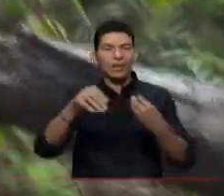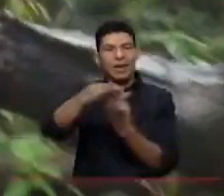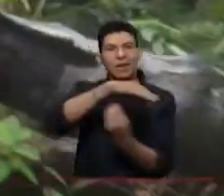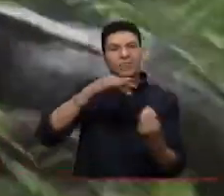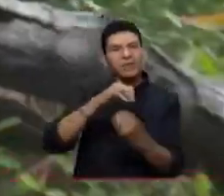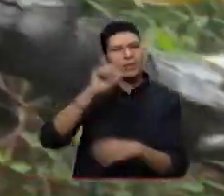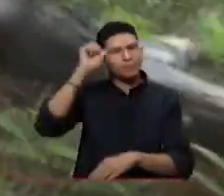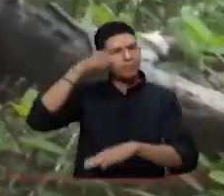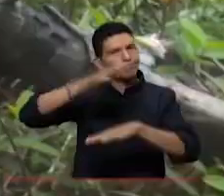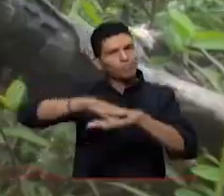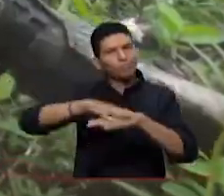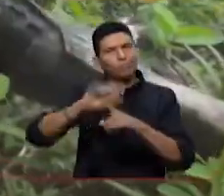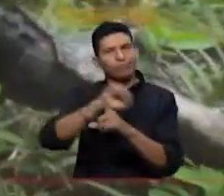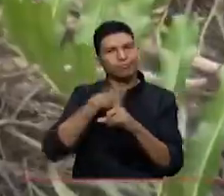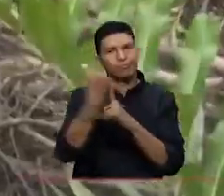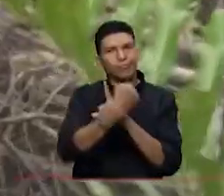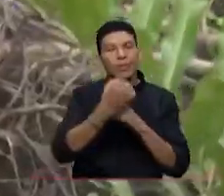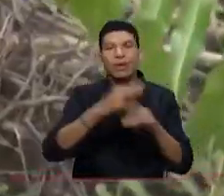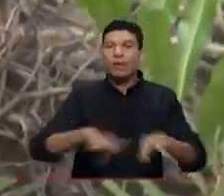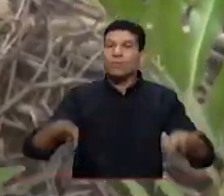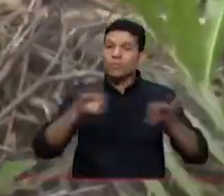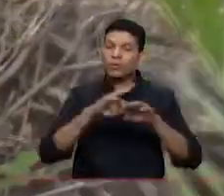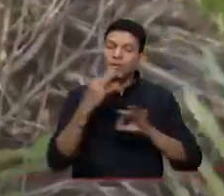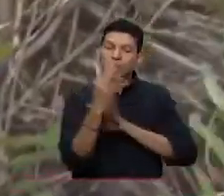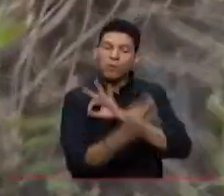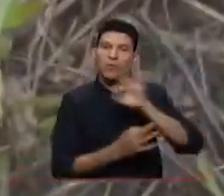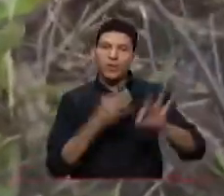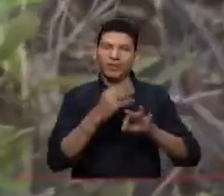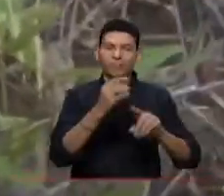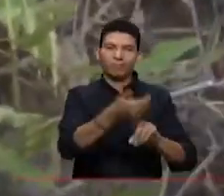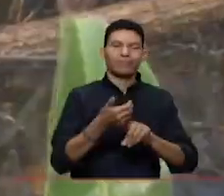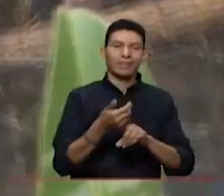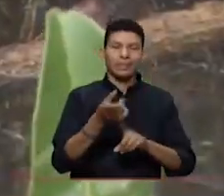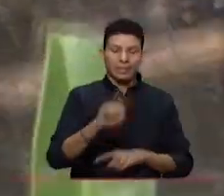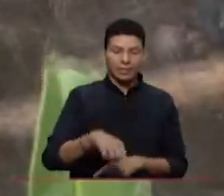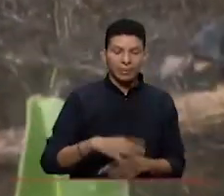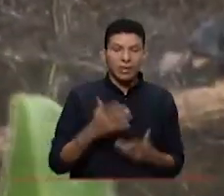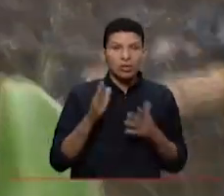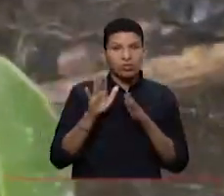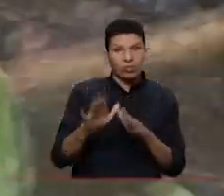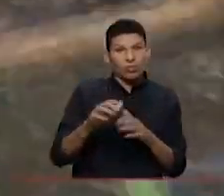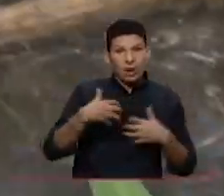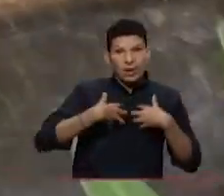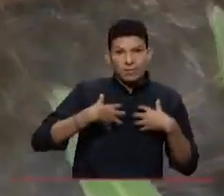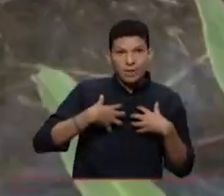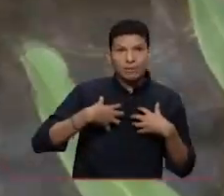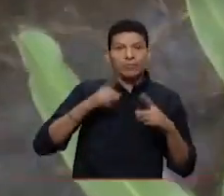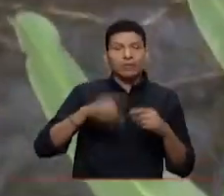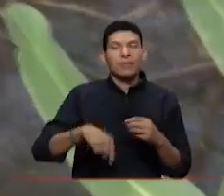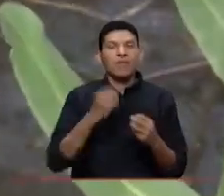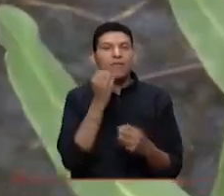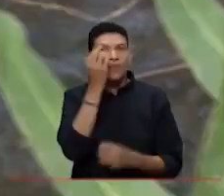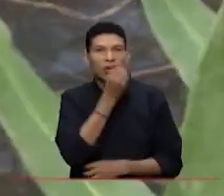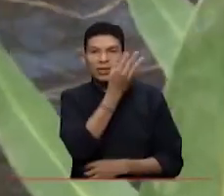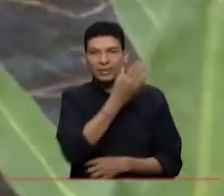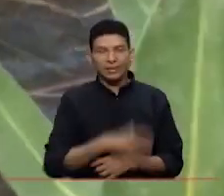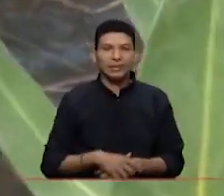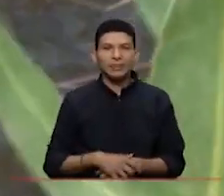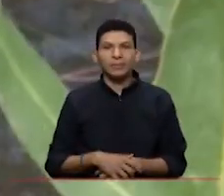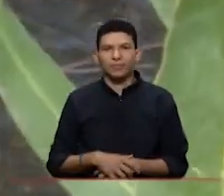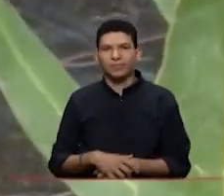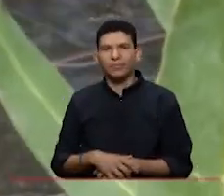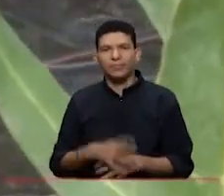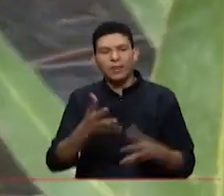recordarle a la sociedad la importancia del cuidado y la preservación, no sólo de la fauna, sino también de la flora, ya que al